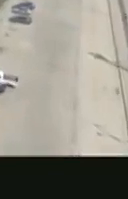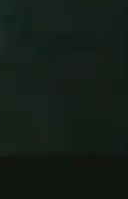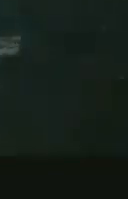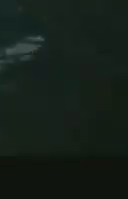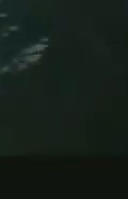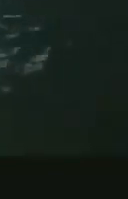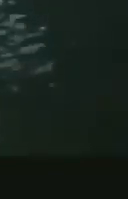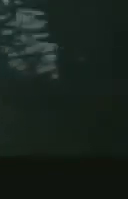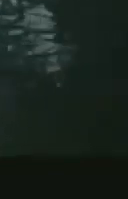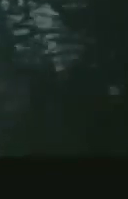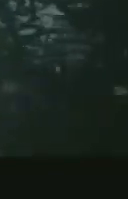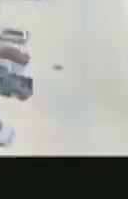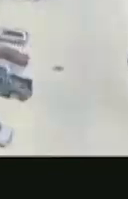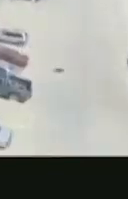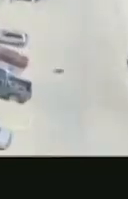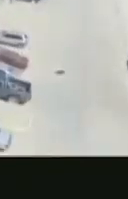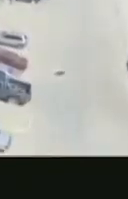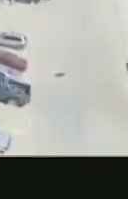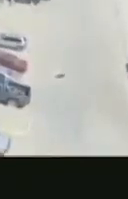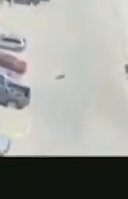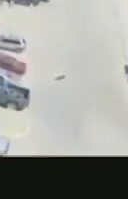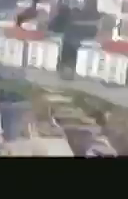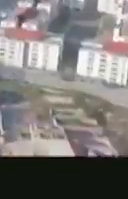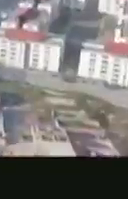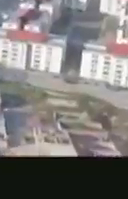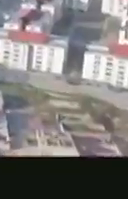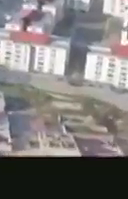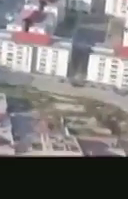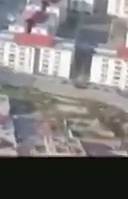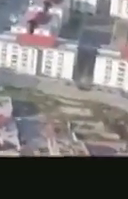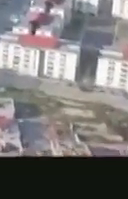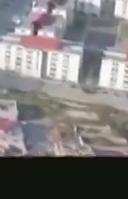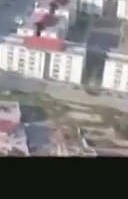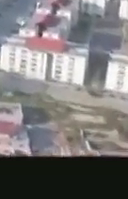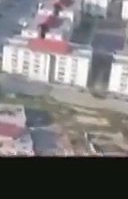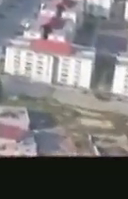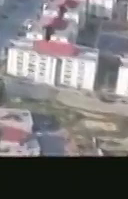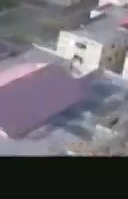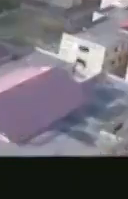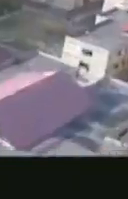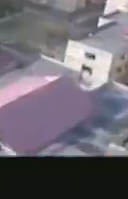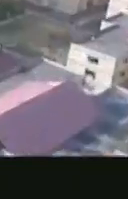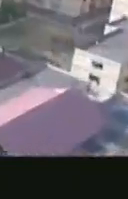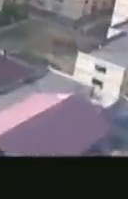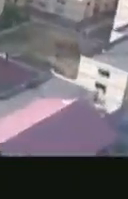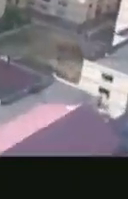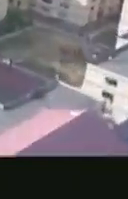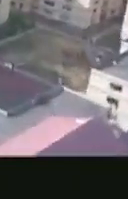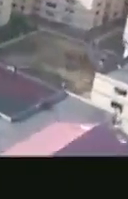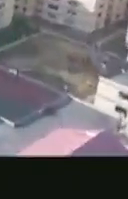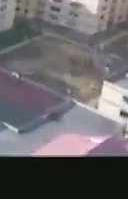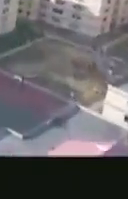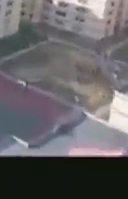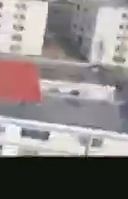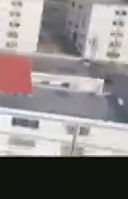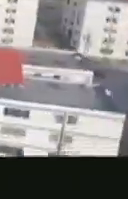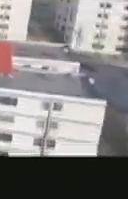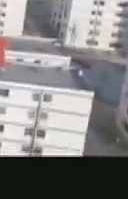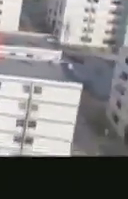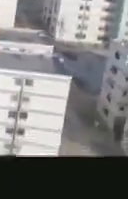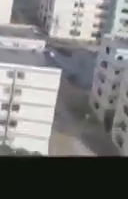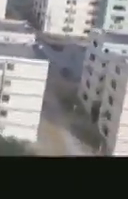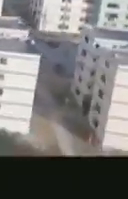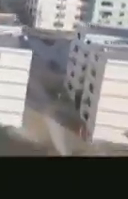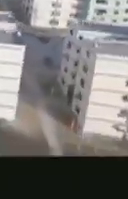habitacional del pueblo venezolano. Es el instrumento más grande para la construcción del socialismo que